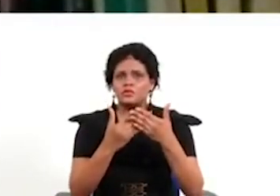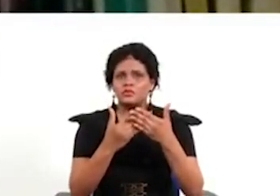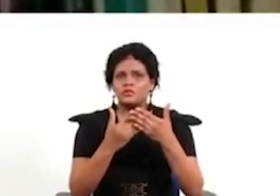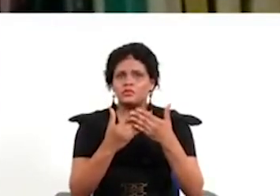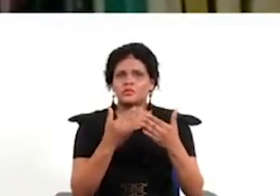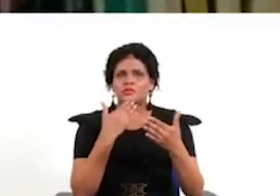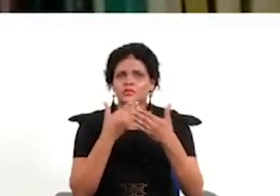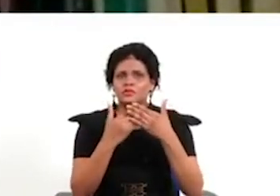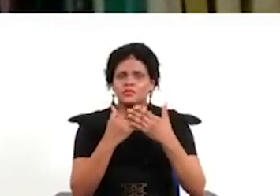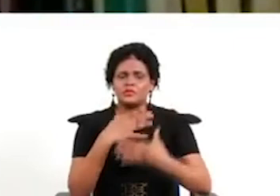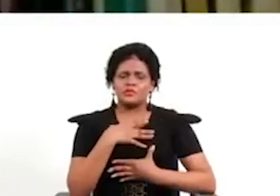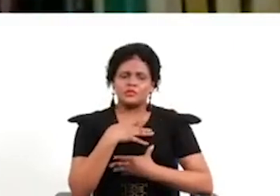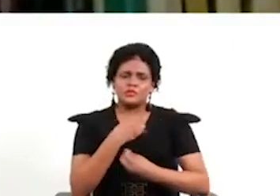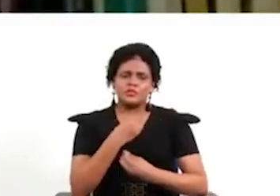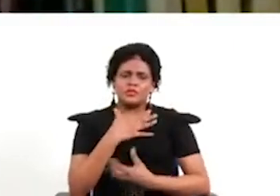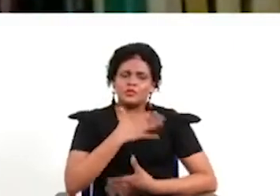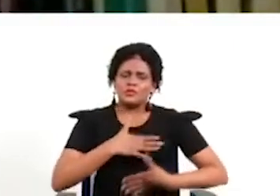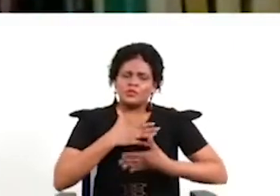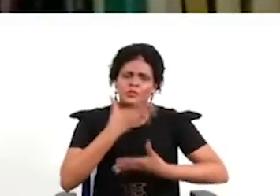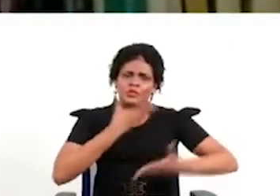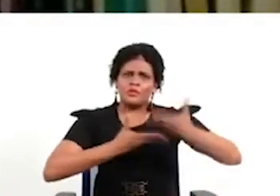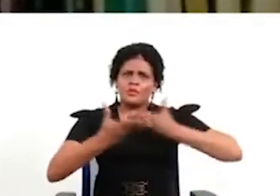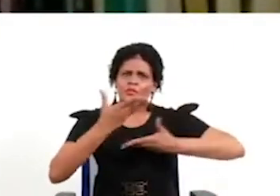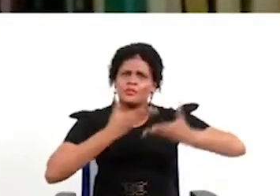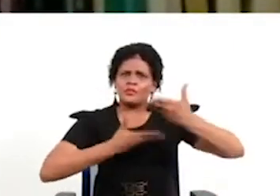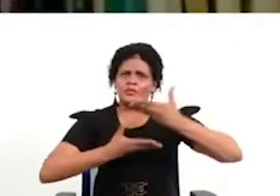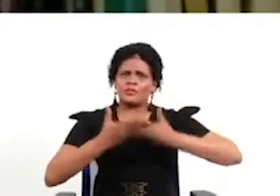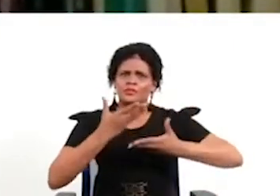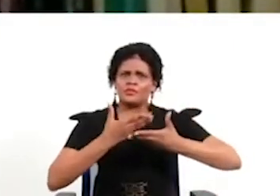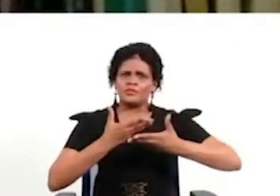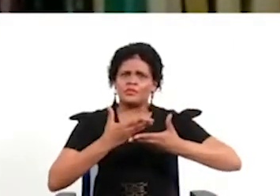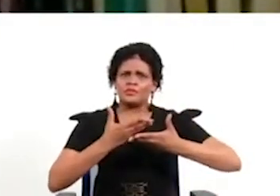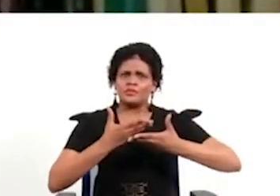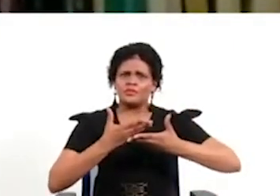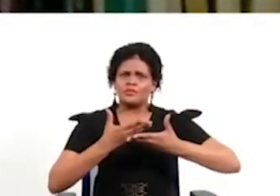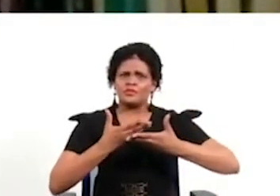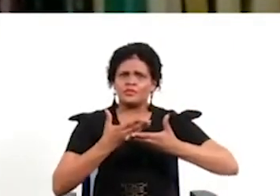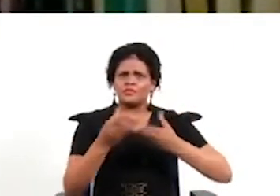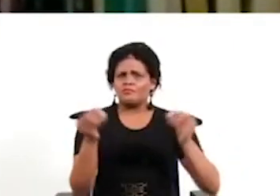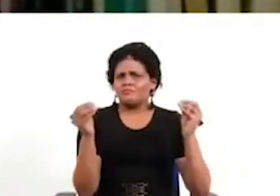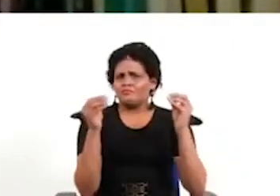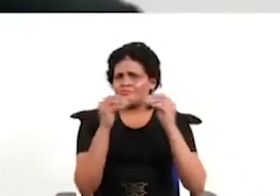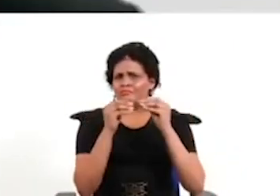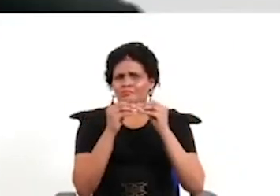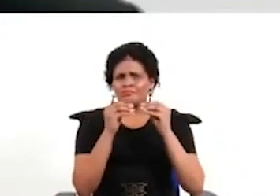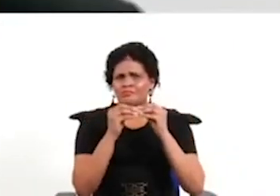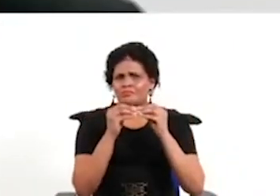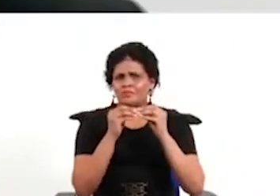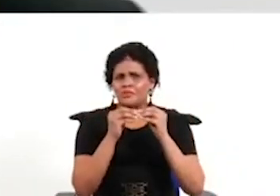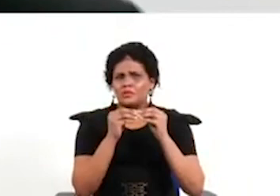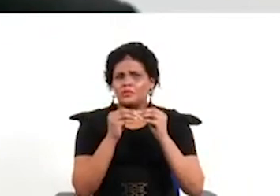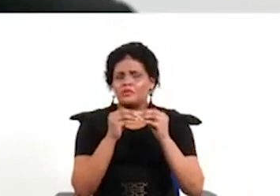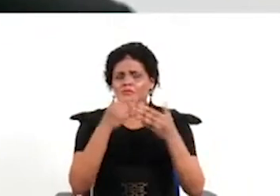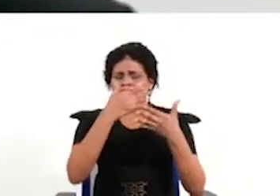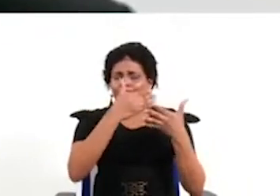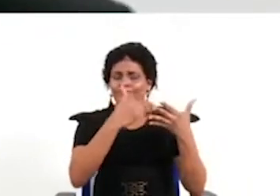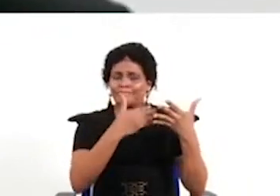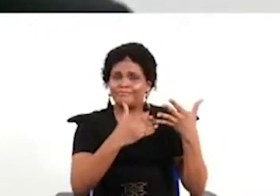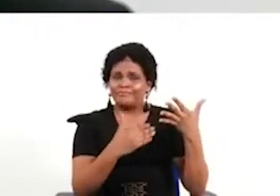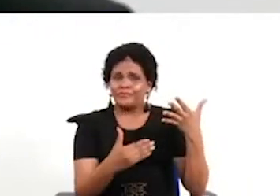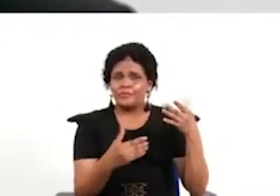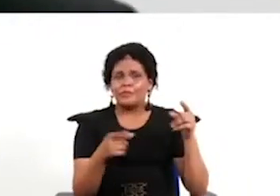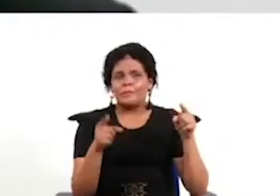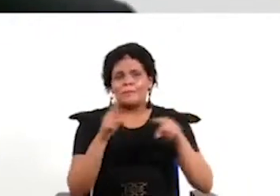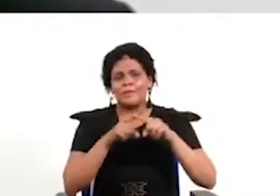a repetir me da muchísimo gusto poder compartir en particular estos temas porque creo que tenemos una agenda pendiente tanto en este